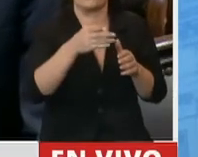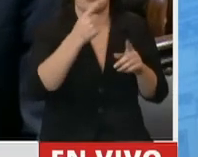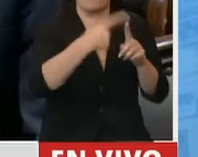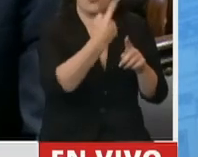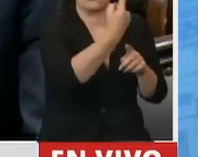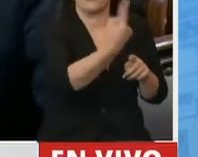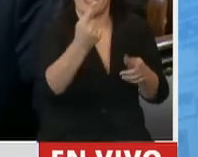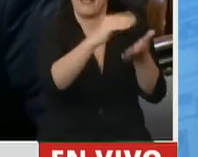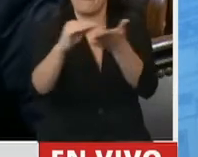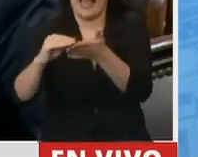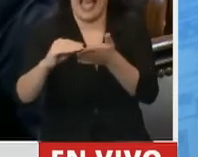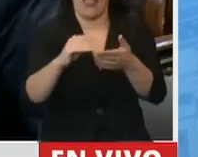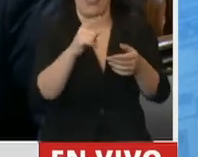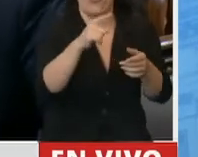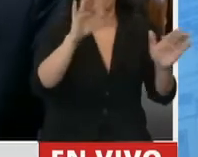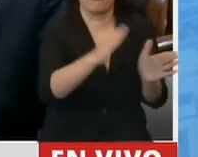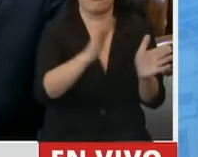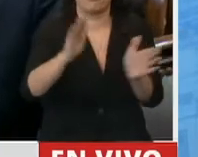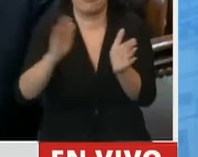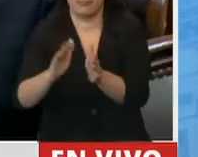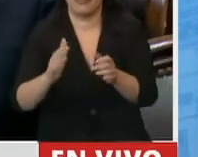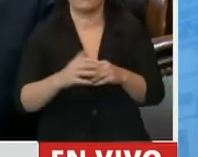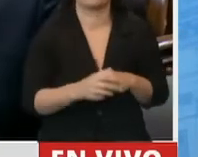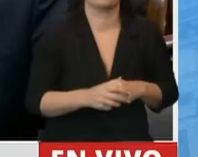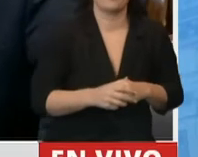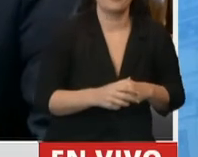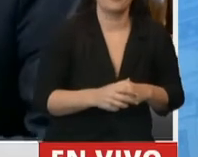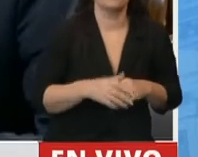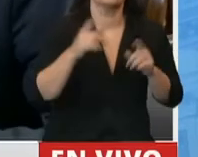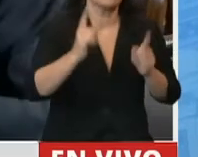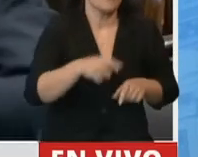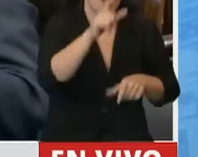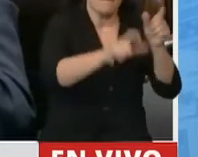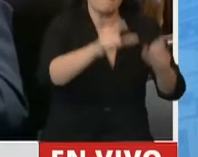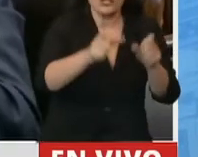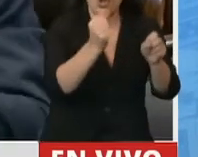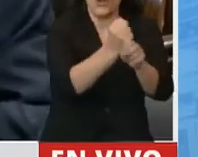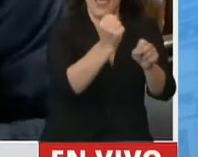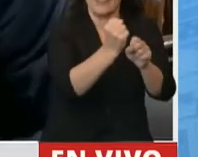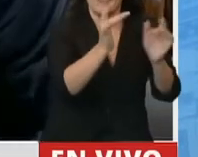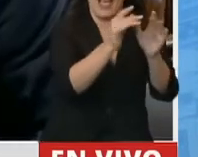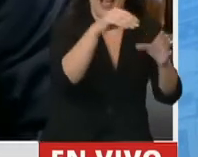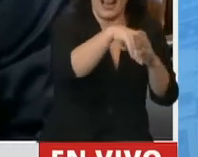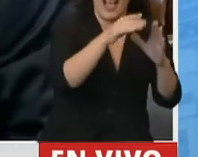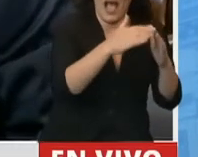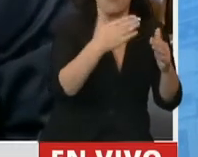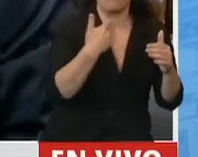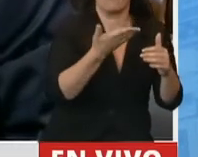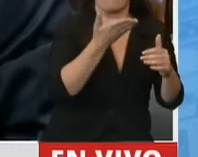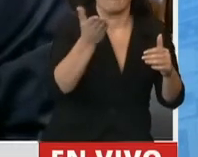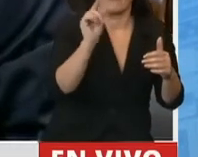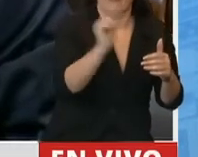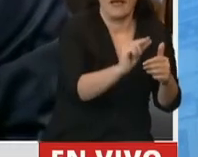empleado, la reducción de aportes personales para los teletrabajadores, las líneas de crédito.